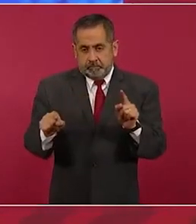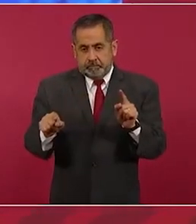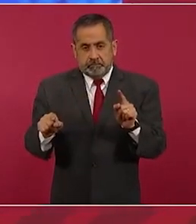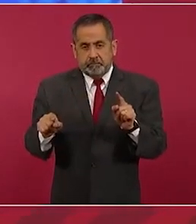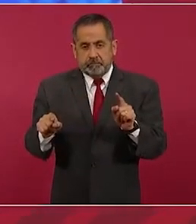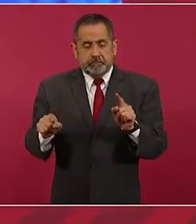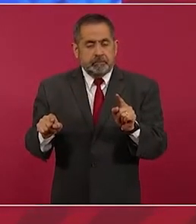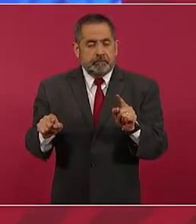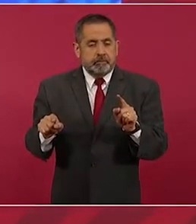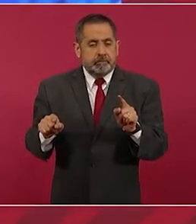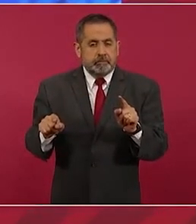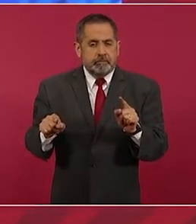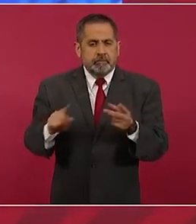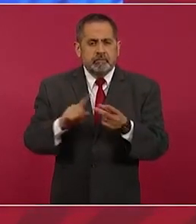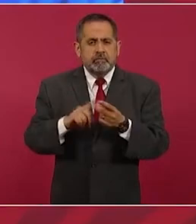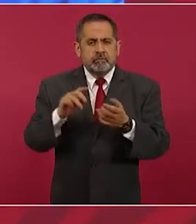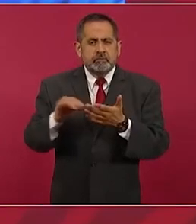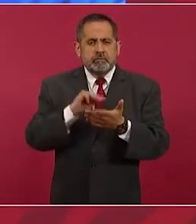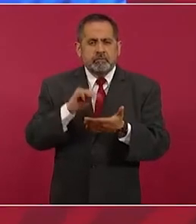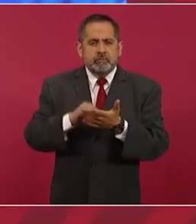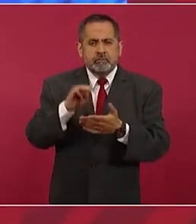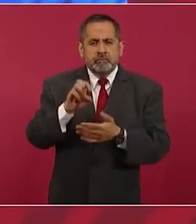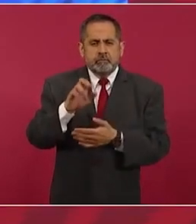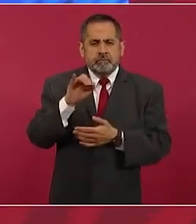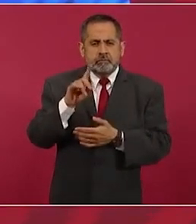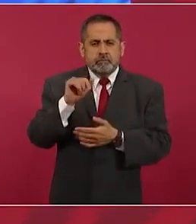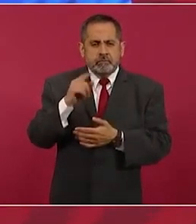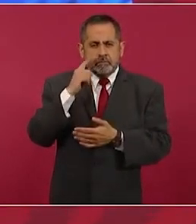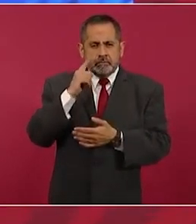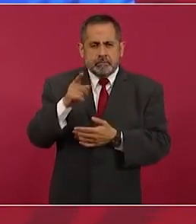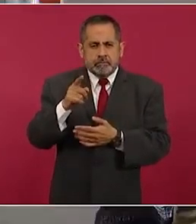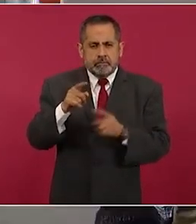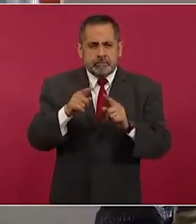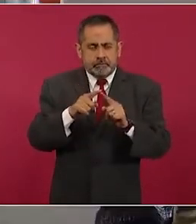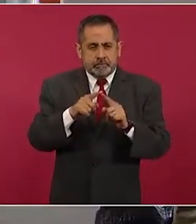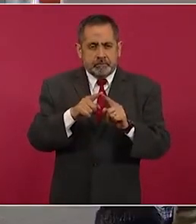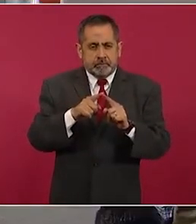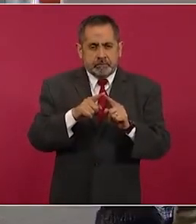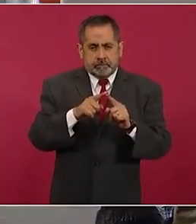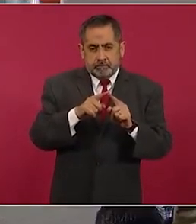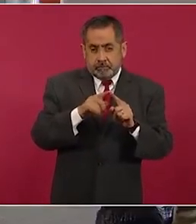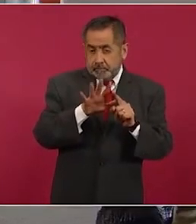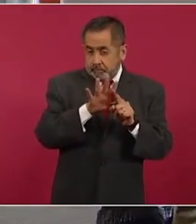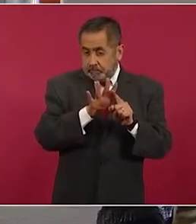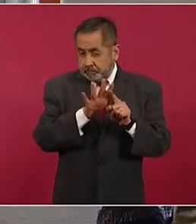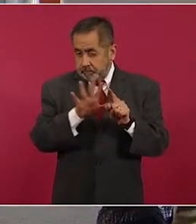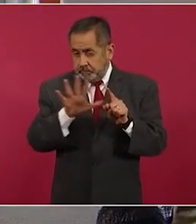¿dónde está Mérida? aquí, todo esto